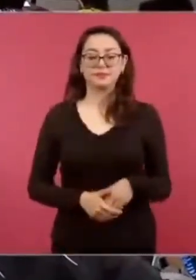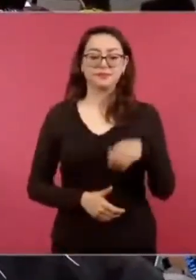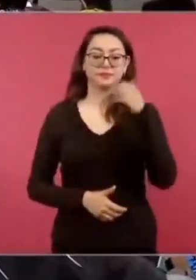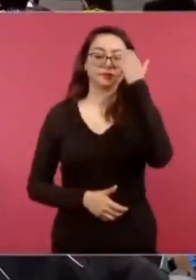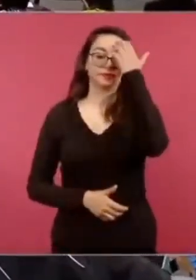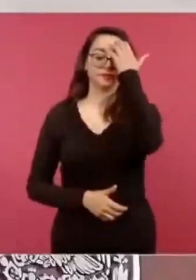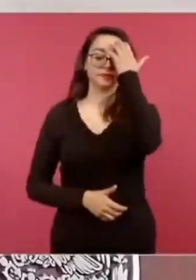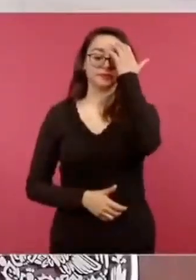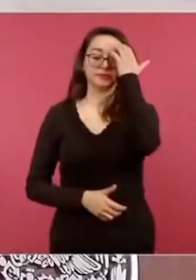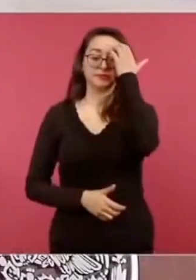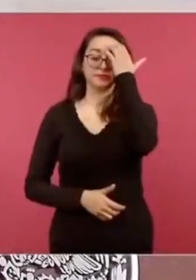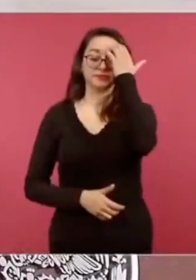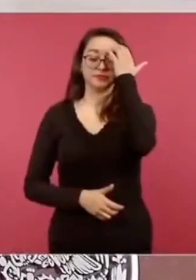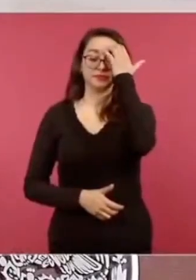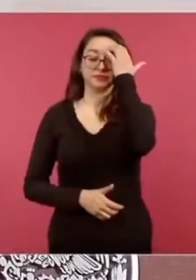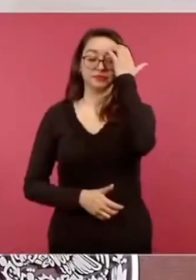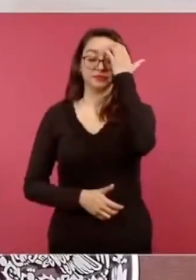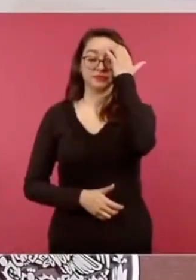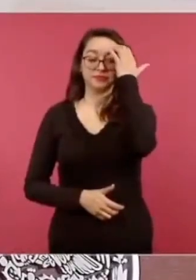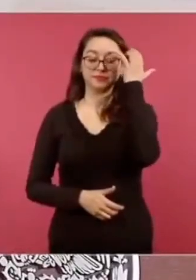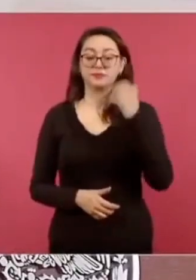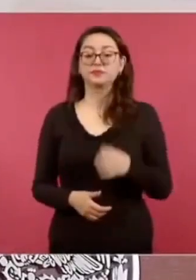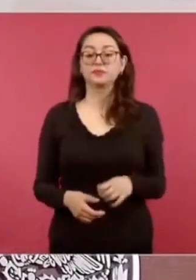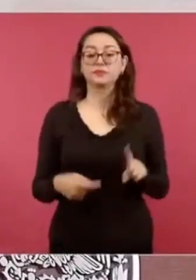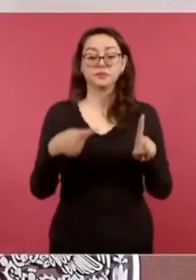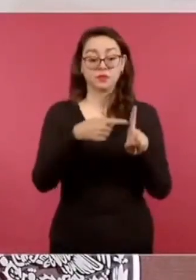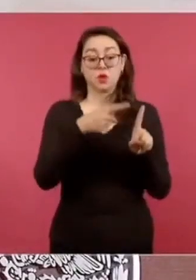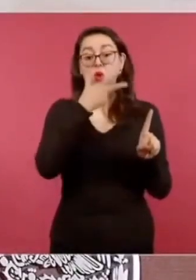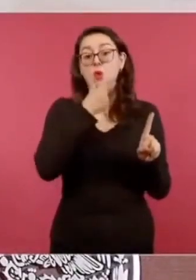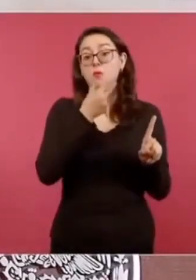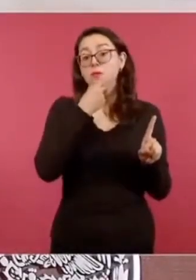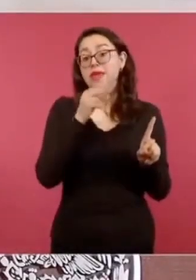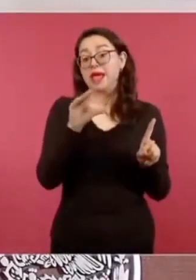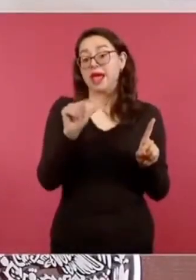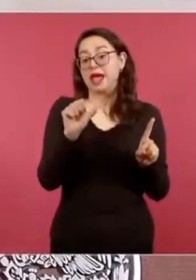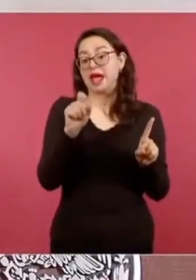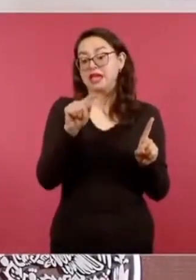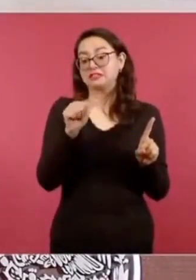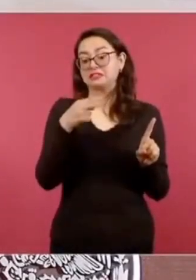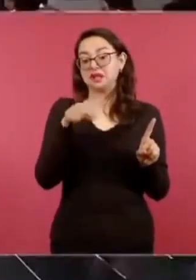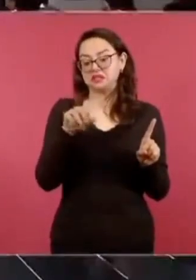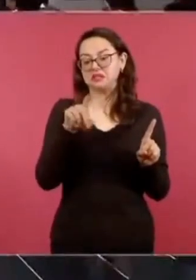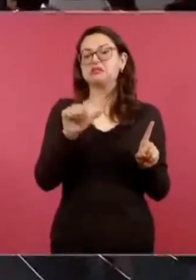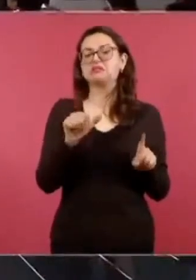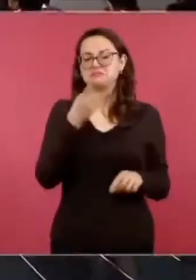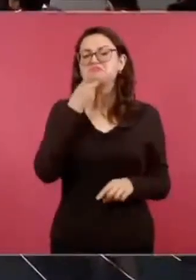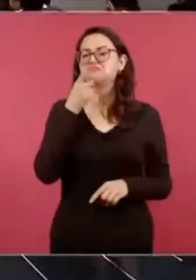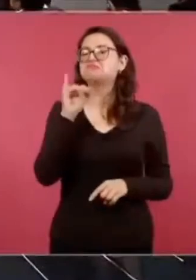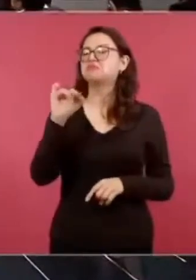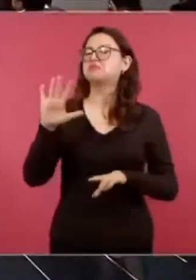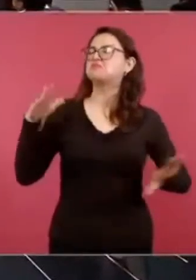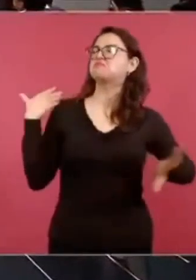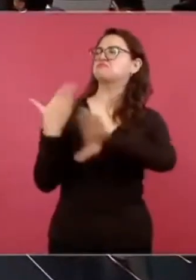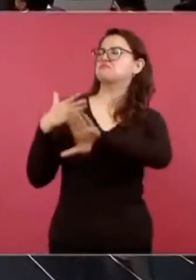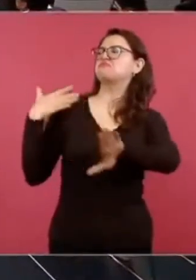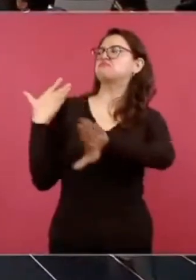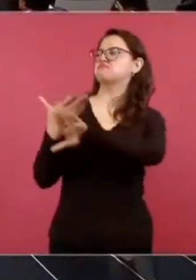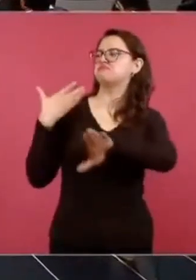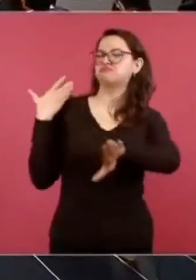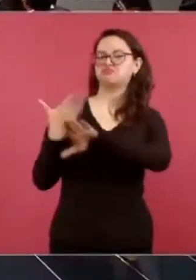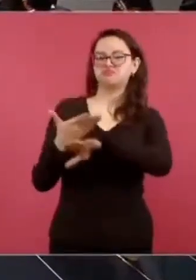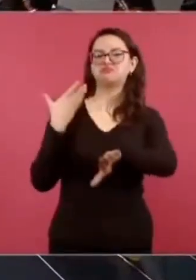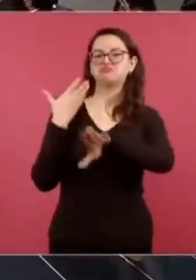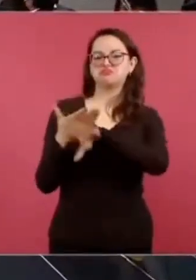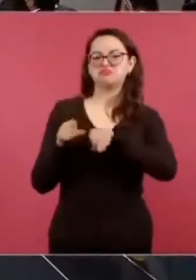no solo Castañeda, que dice guerra sucia, otro que dijo hay que decir mentiras. A la